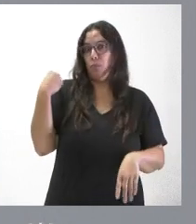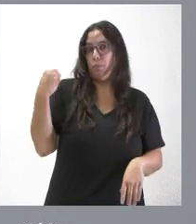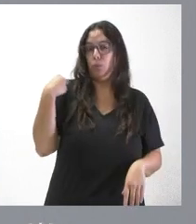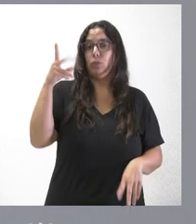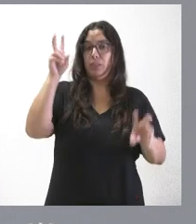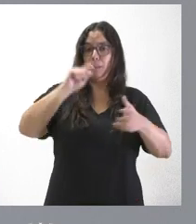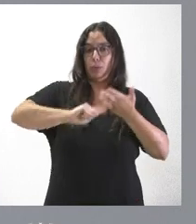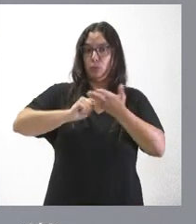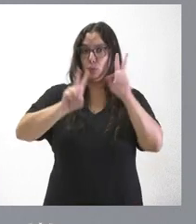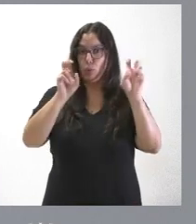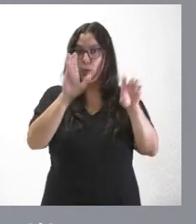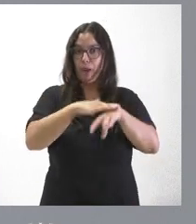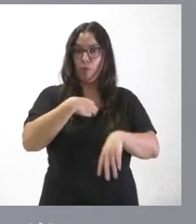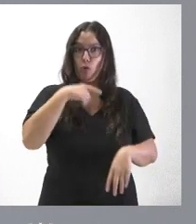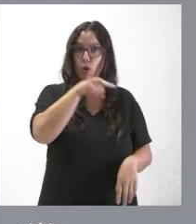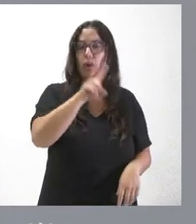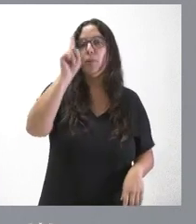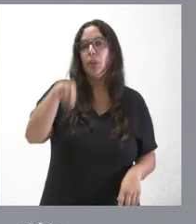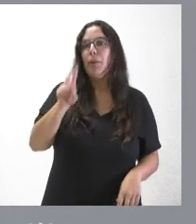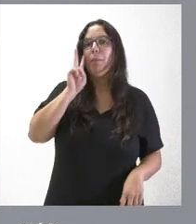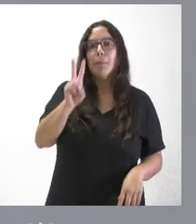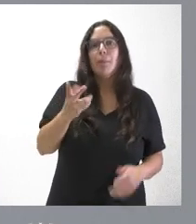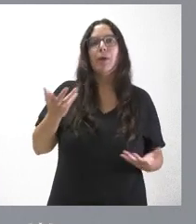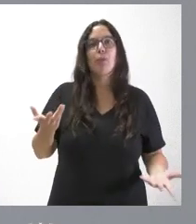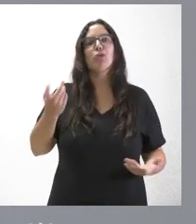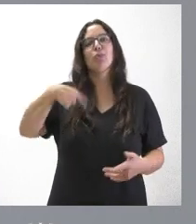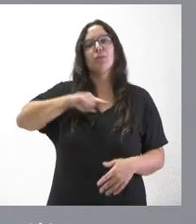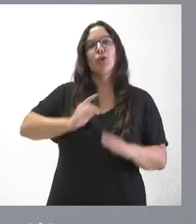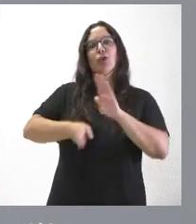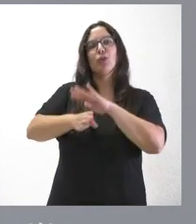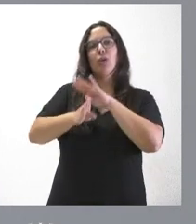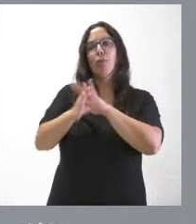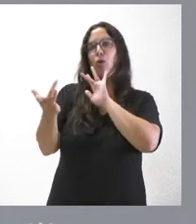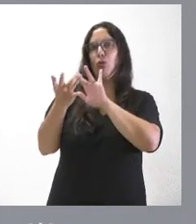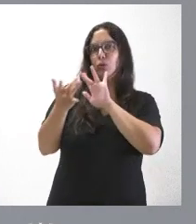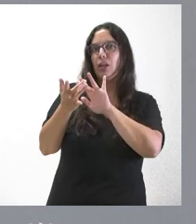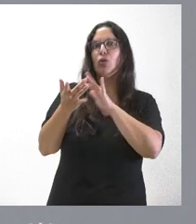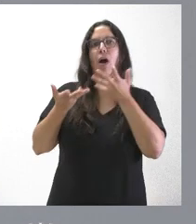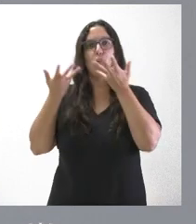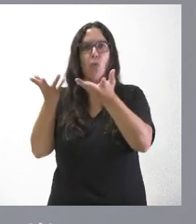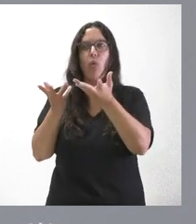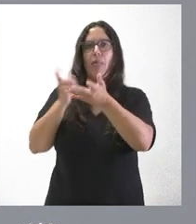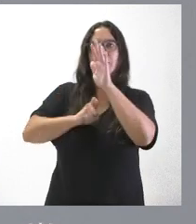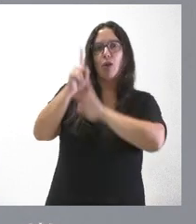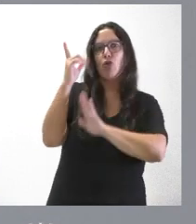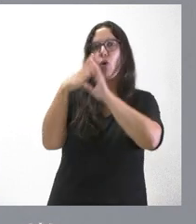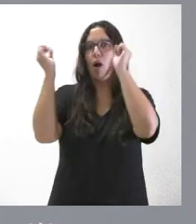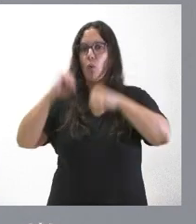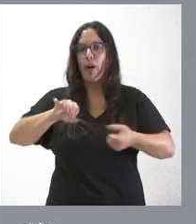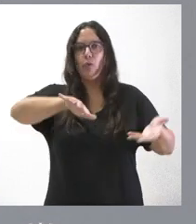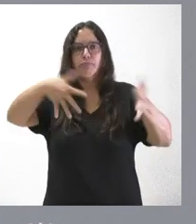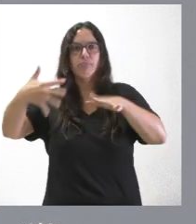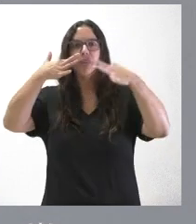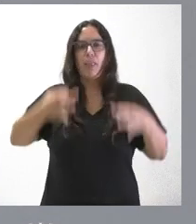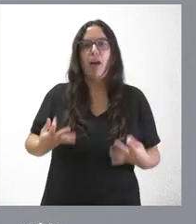contrataciones de empleados públicos, pero también vemos que mantenemos lo que es un nivel de interlocución y de ayuda y de desarrollo de acuerdos con los agentes del